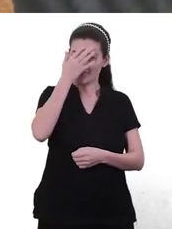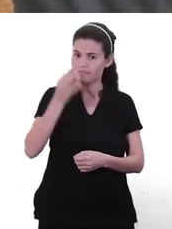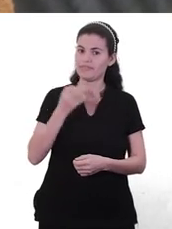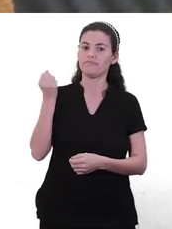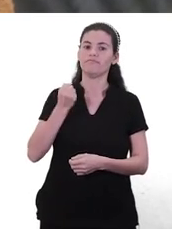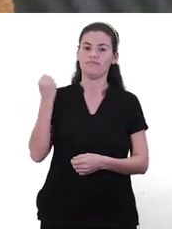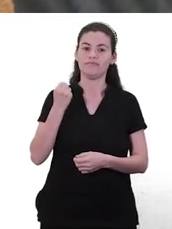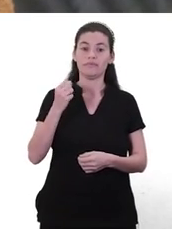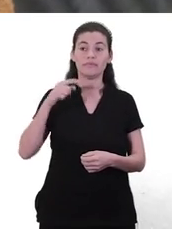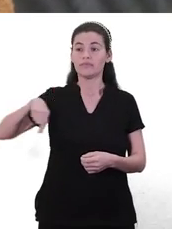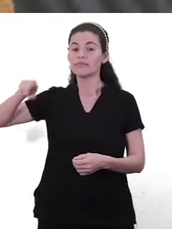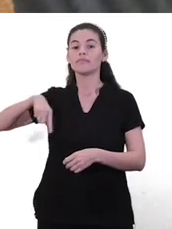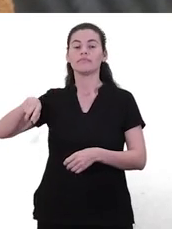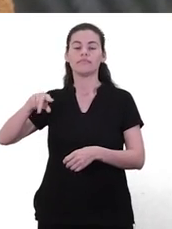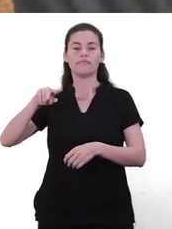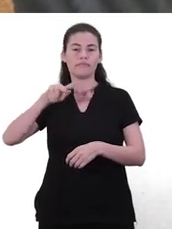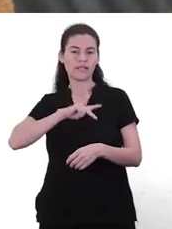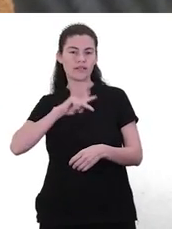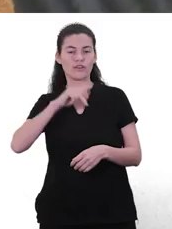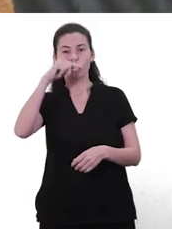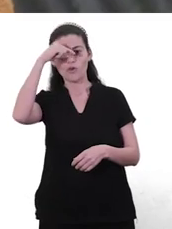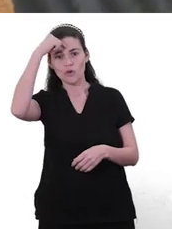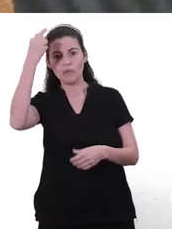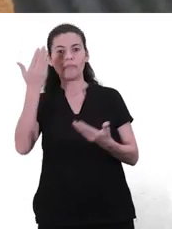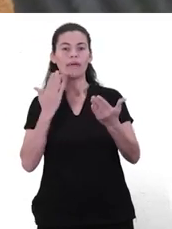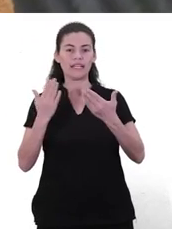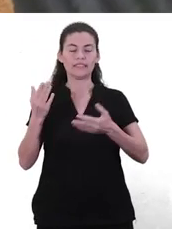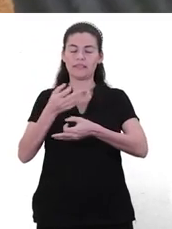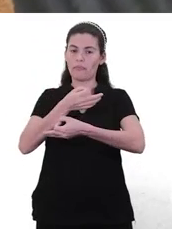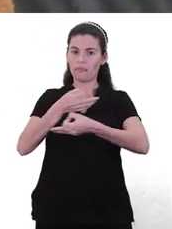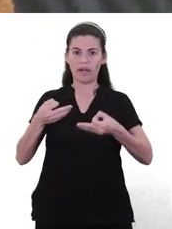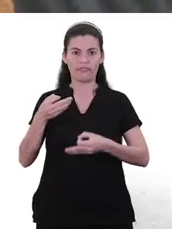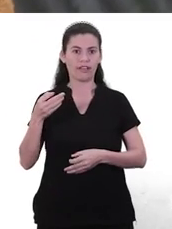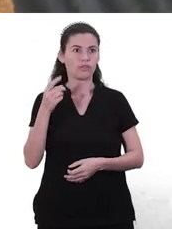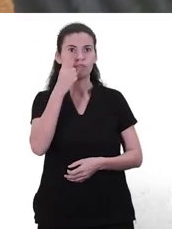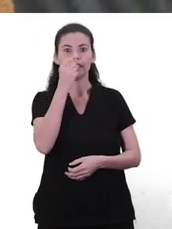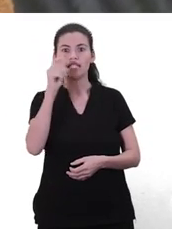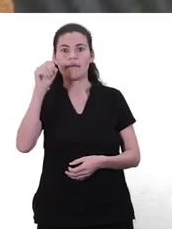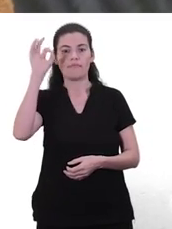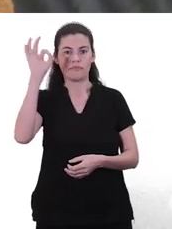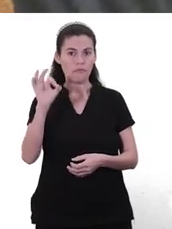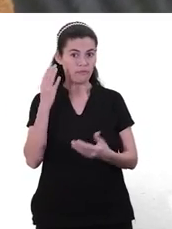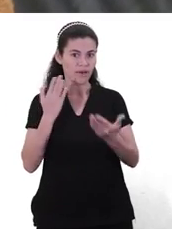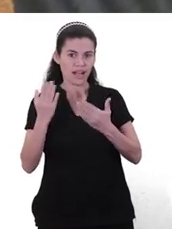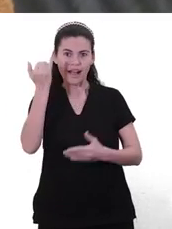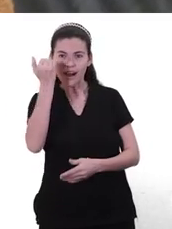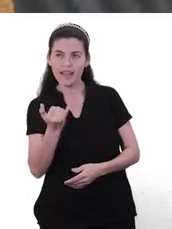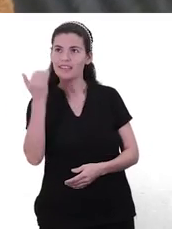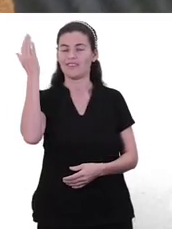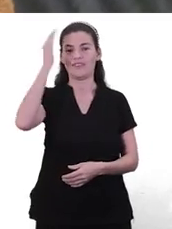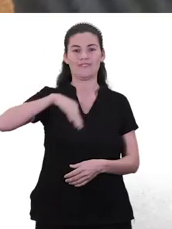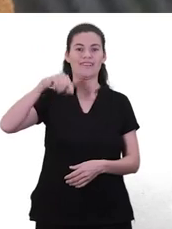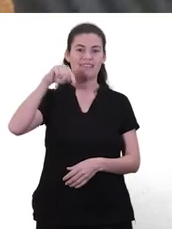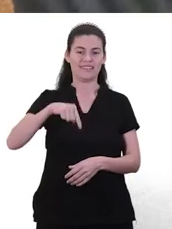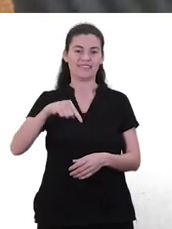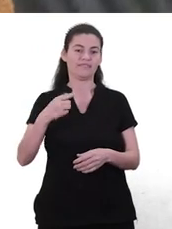estamos acostumbrados a creer que tenemos que ser perfectos, que no somos seres perfectos, no hay niñas ni de perfecto, ¿verdad? Tenemos